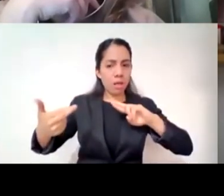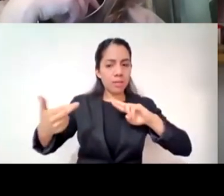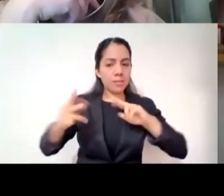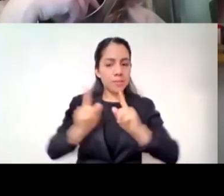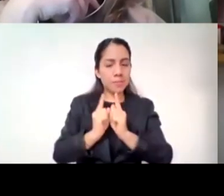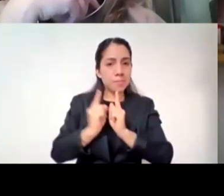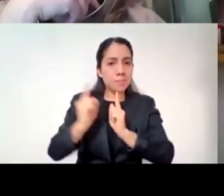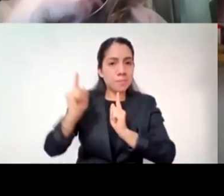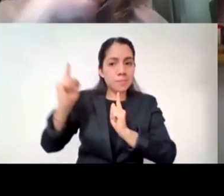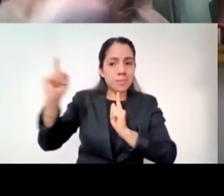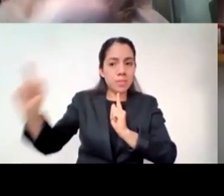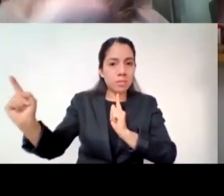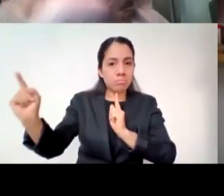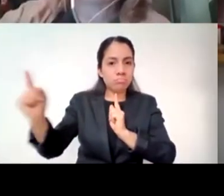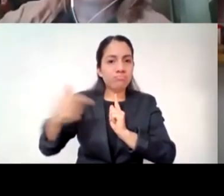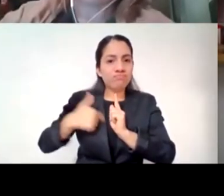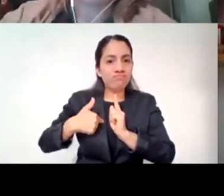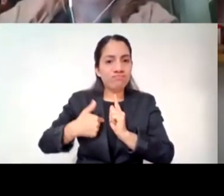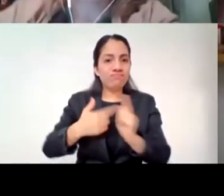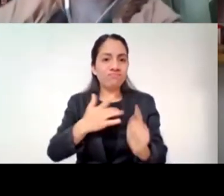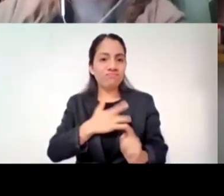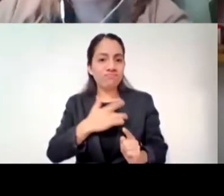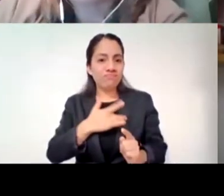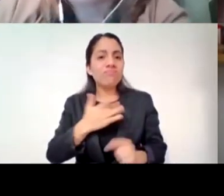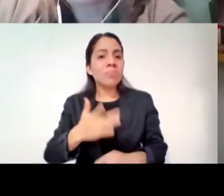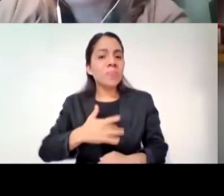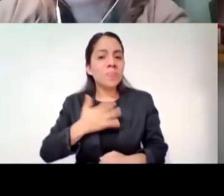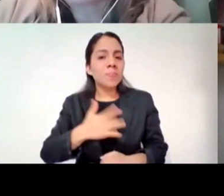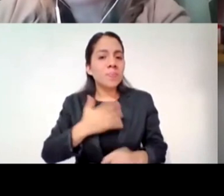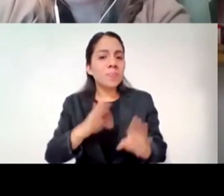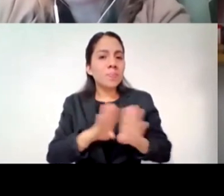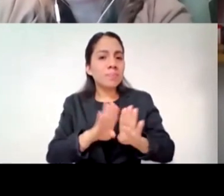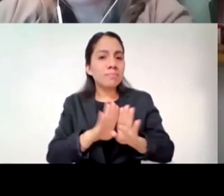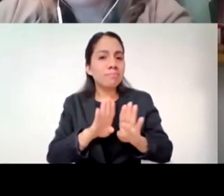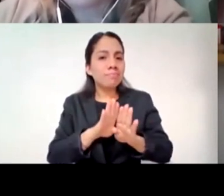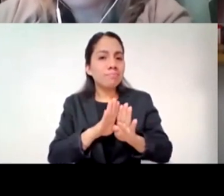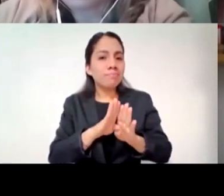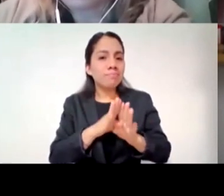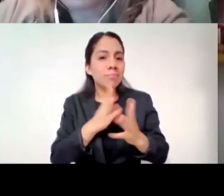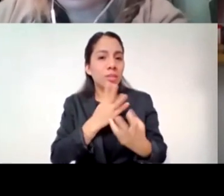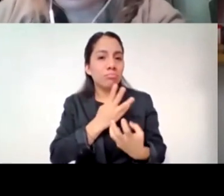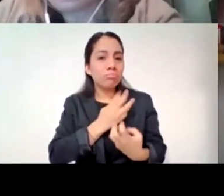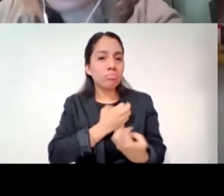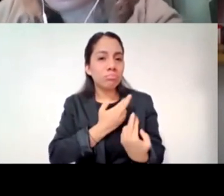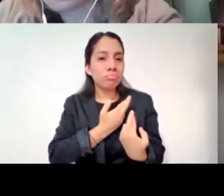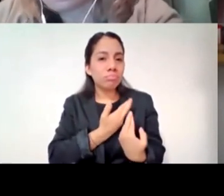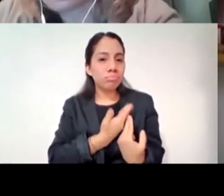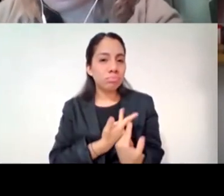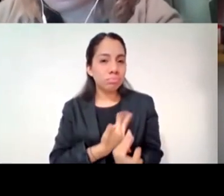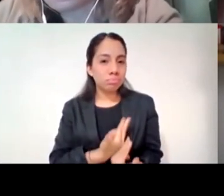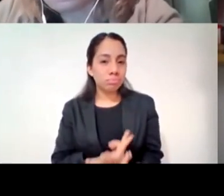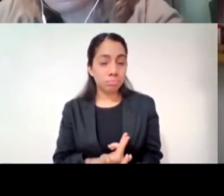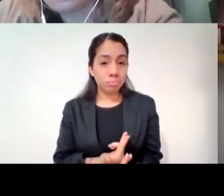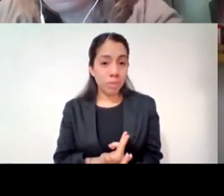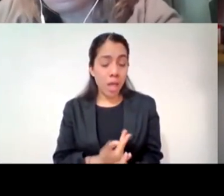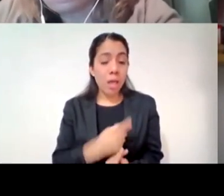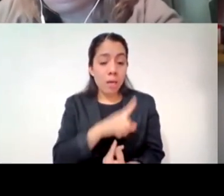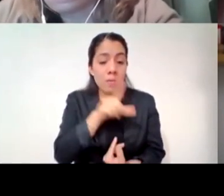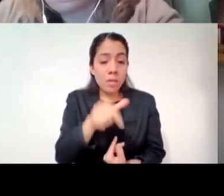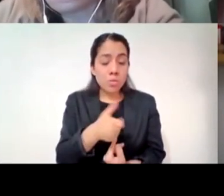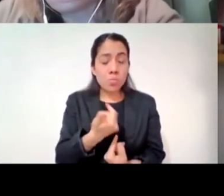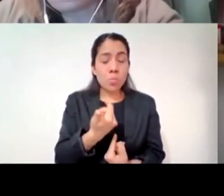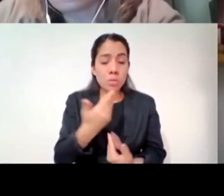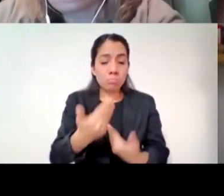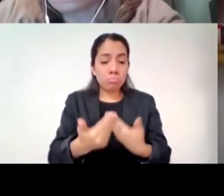qué tan significativo sea ese vínculo para mí será el tamaño de esta herida y este tiempo que requiera para la